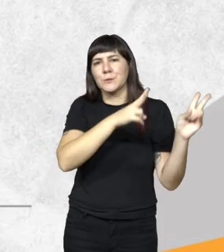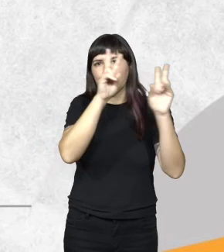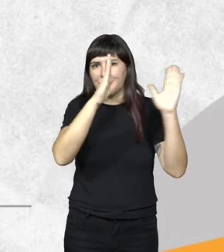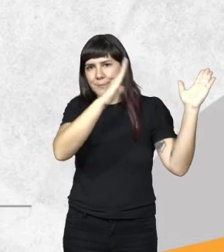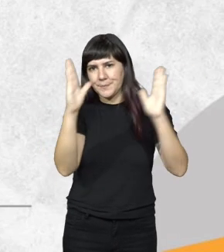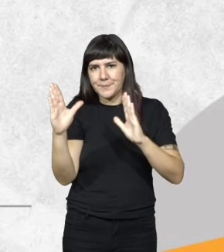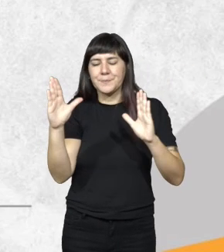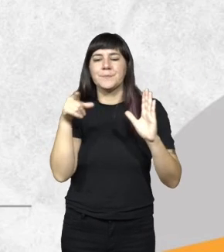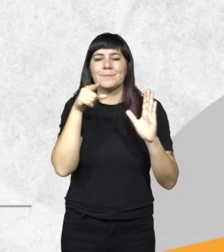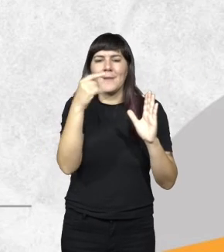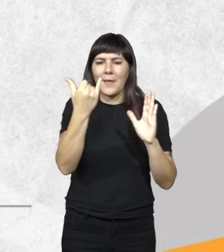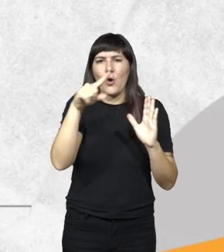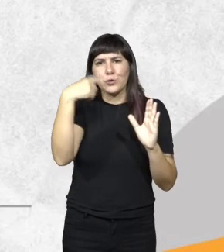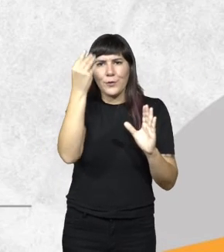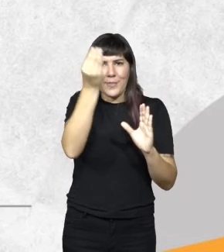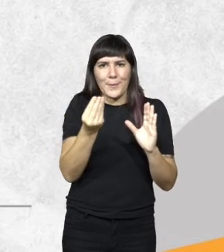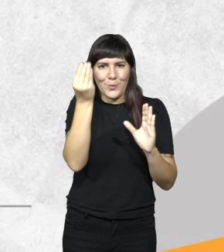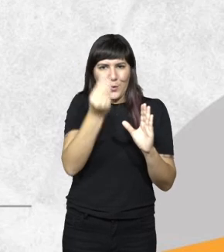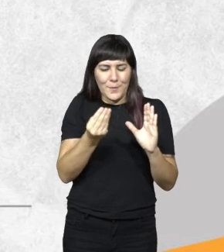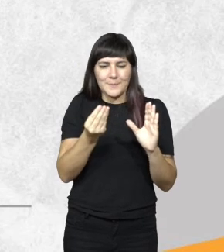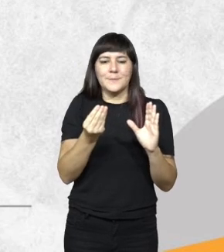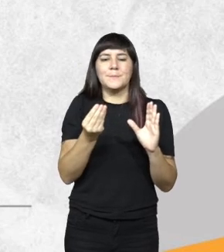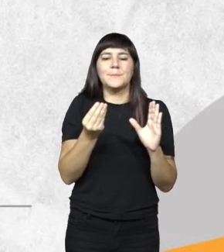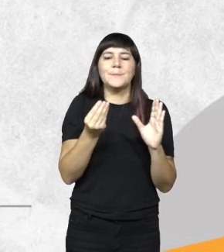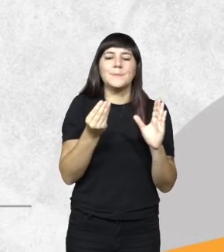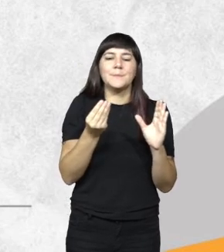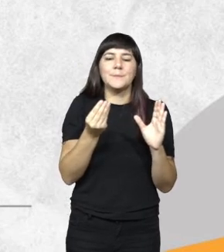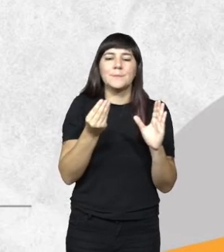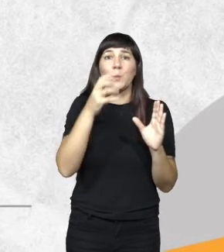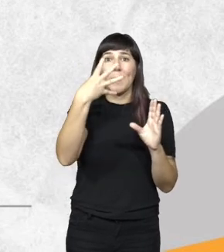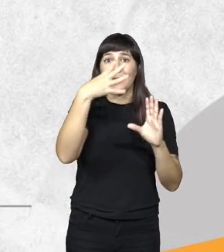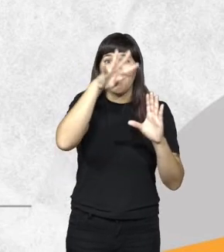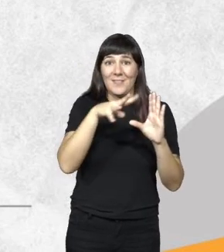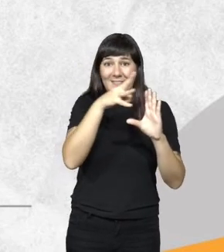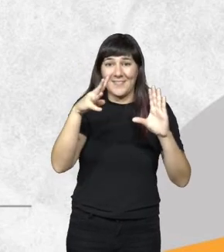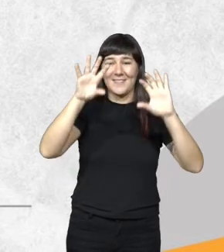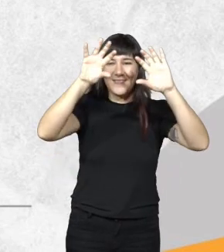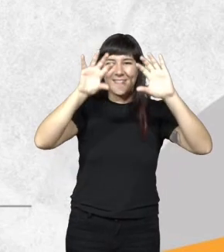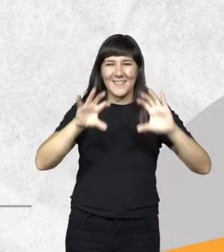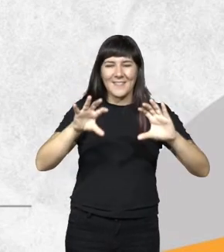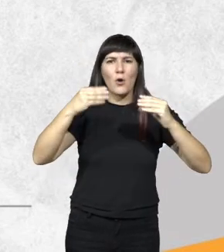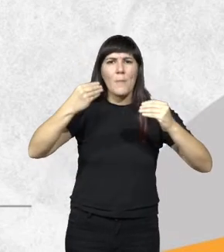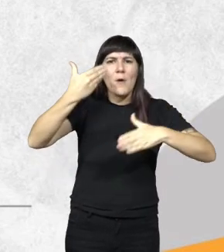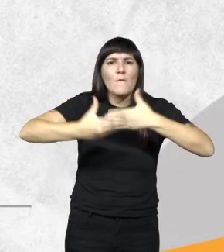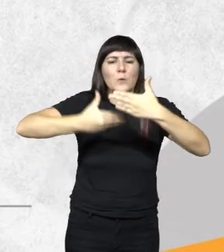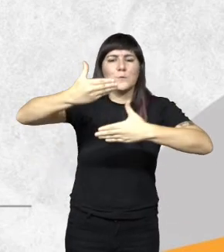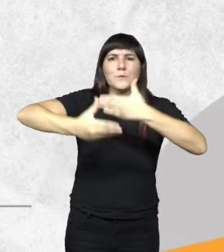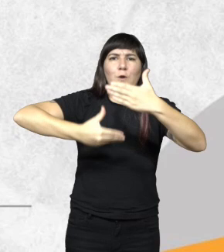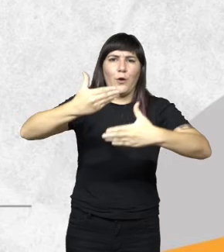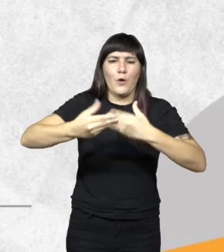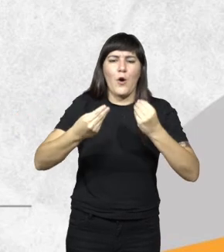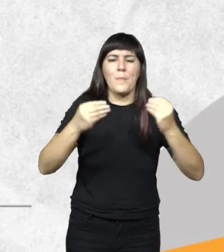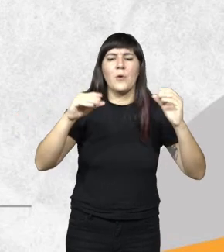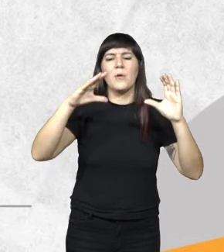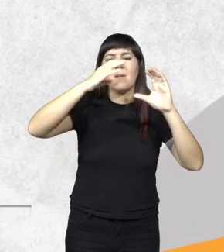ahí podemos ver otro gráfico donde podemos ver la evolución y cómo se fue se fue